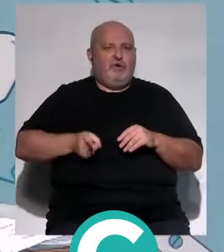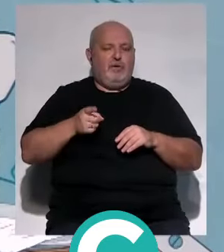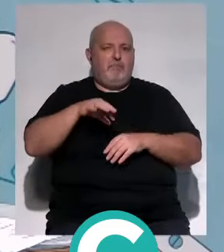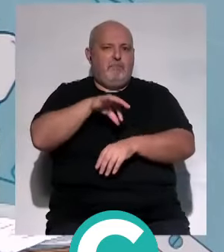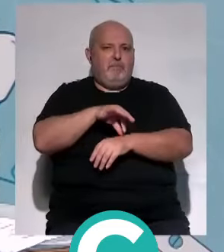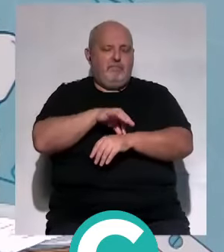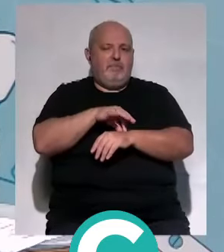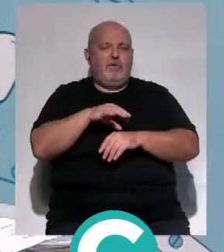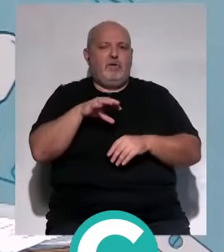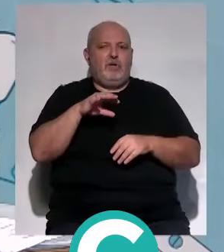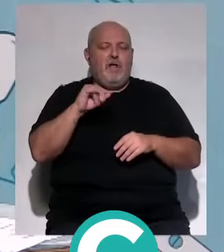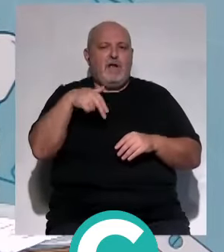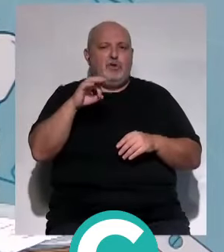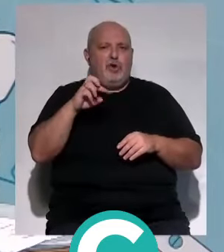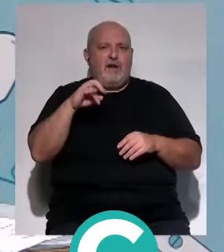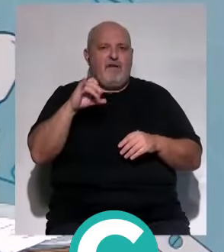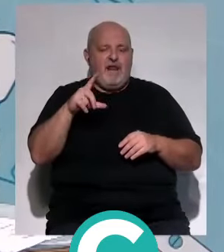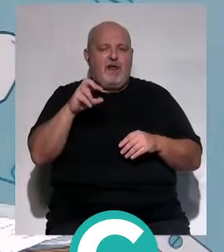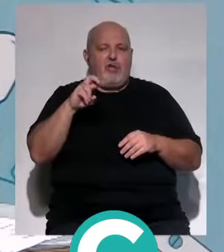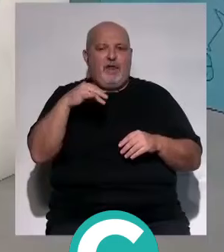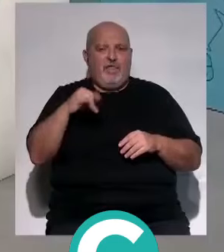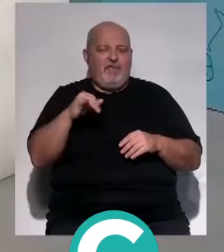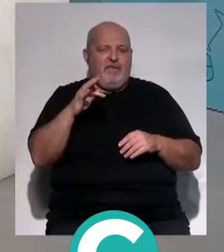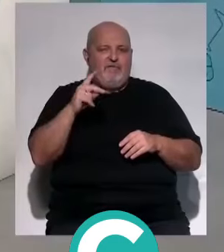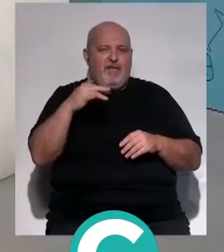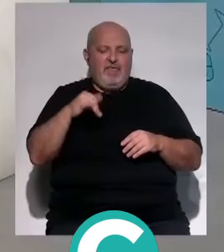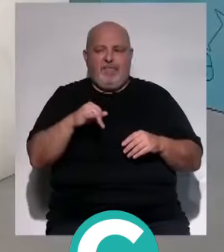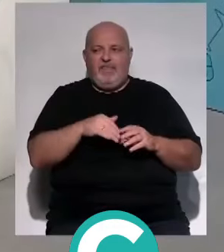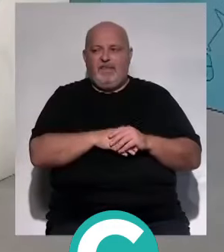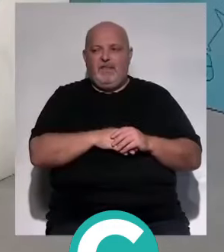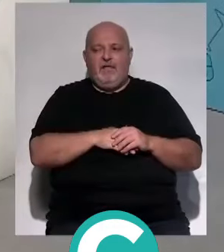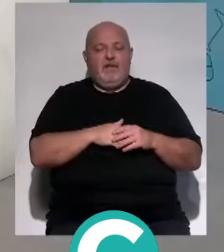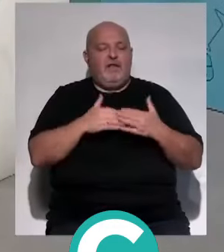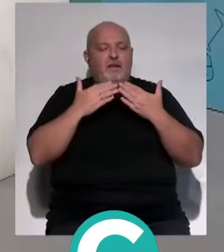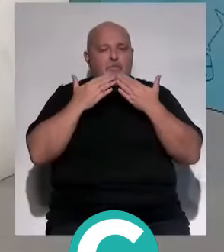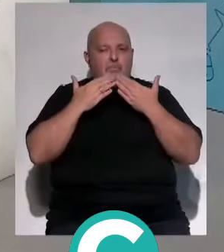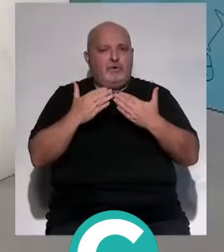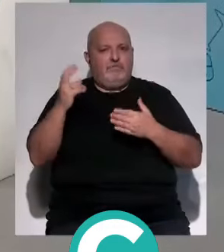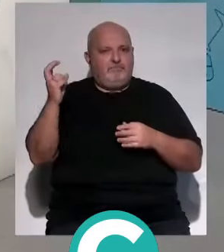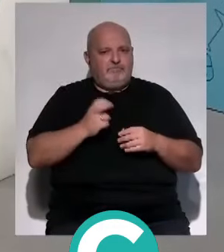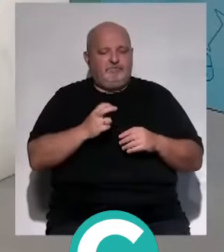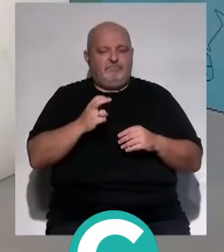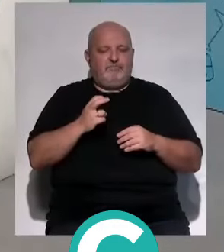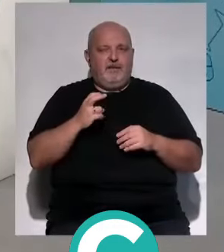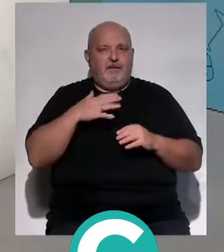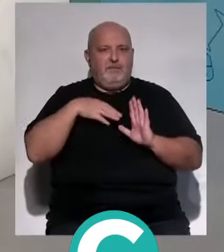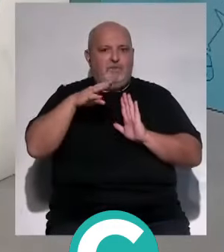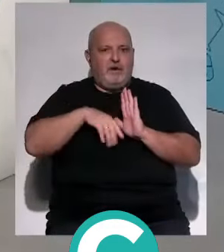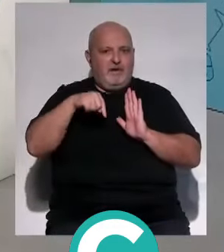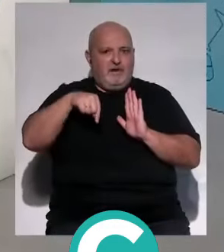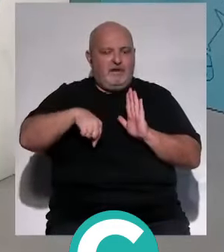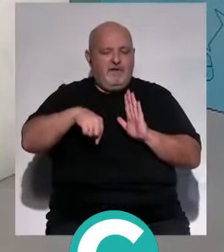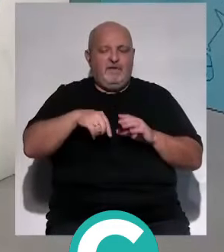médico que es el doctor Antonio Rafael Rodríguez Fernández Freire. Doctor, muchísimas gracias por acudir a la llamada de